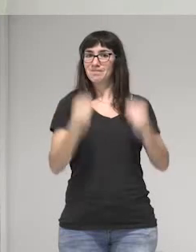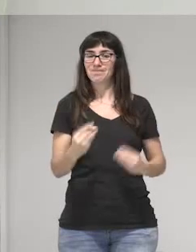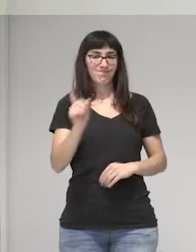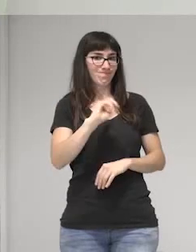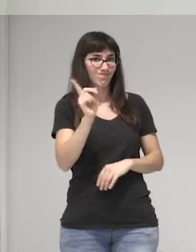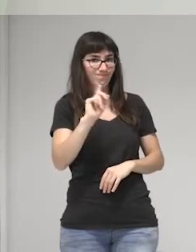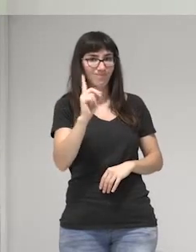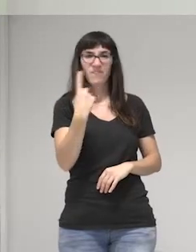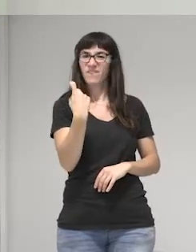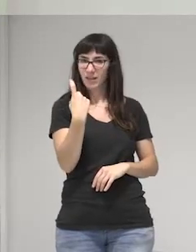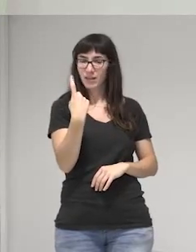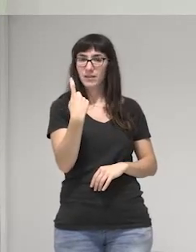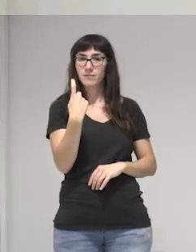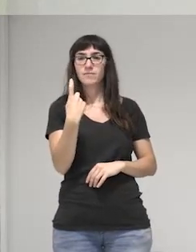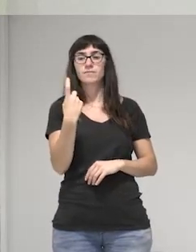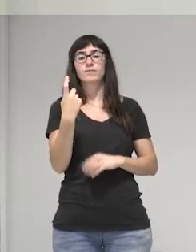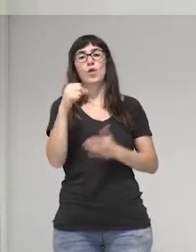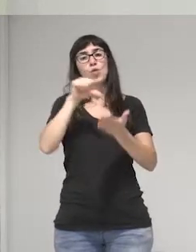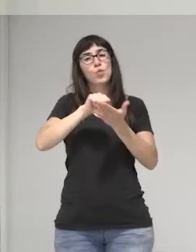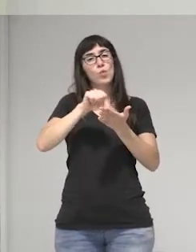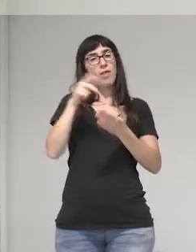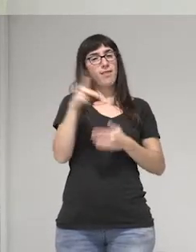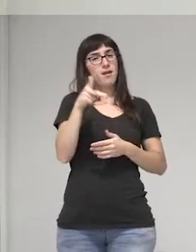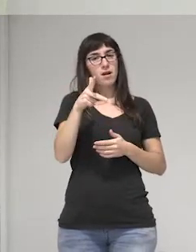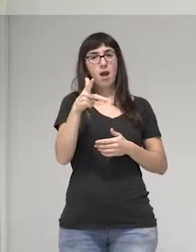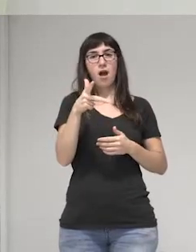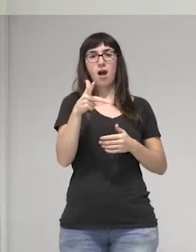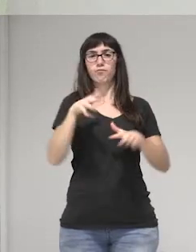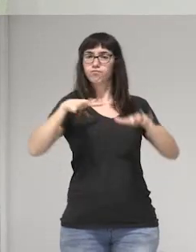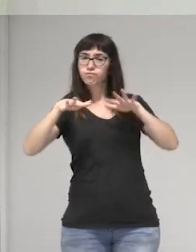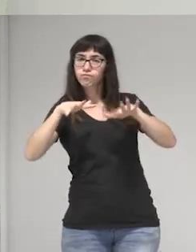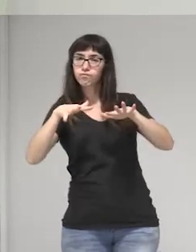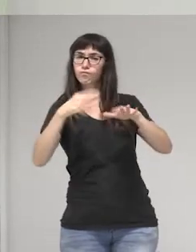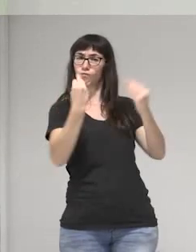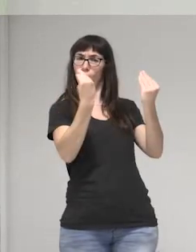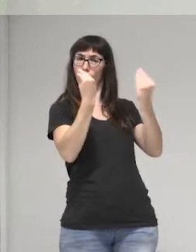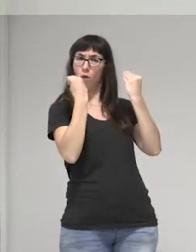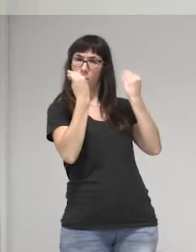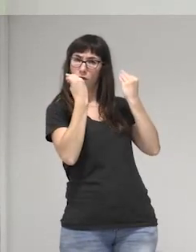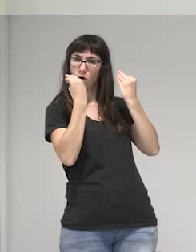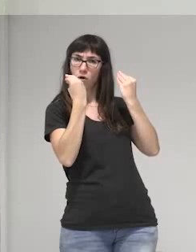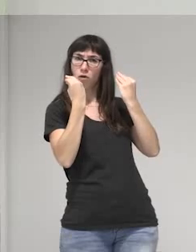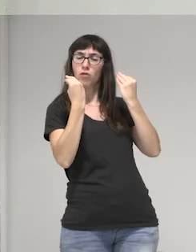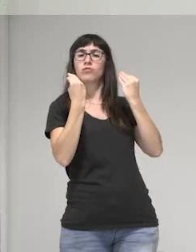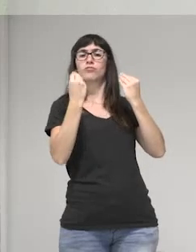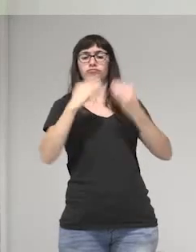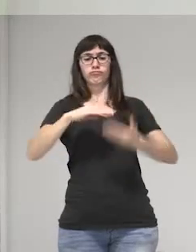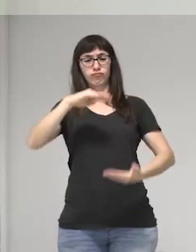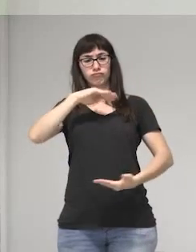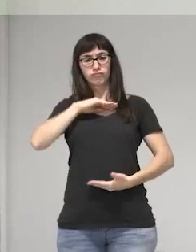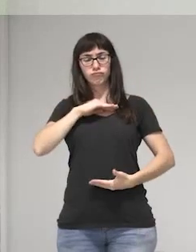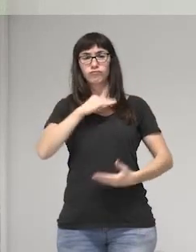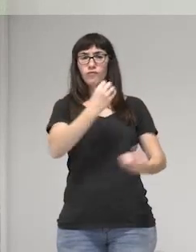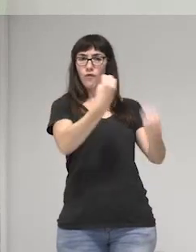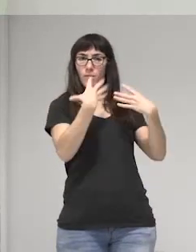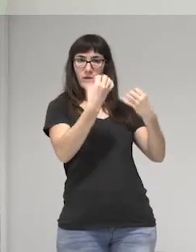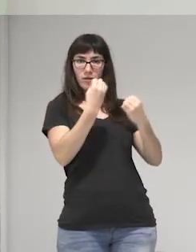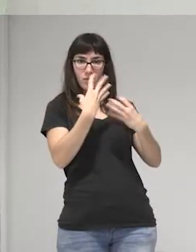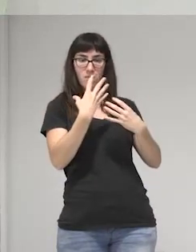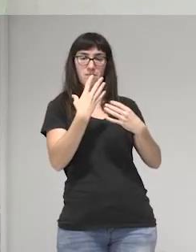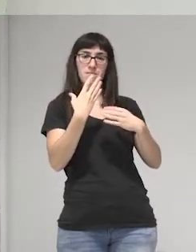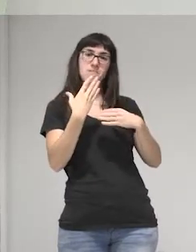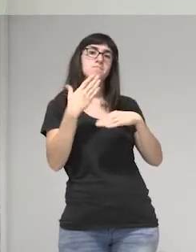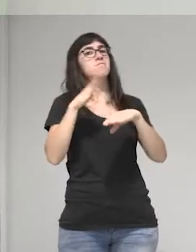Una ciudadanía activa, informada y formada para su actuar frente a